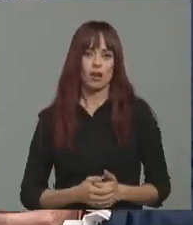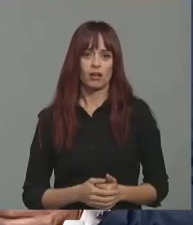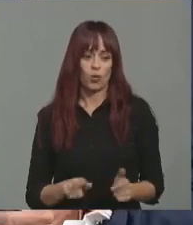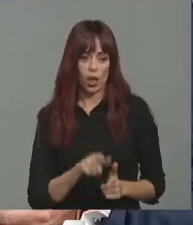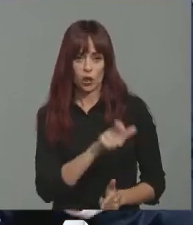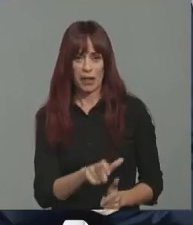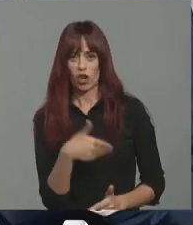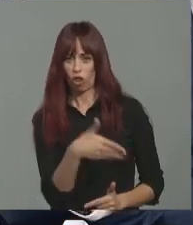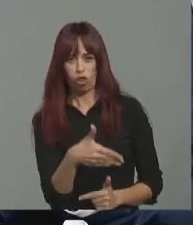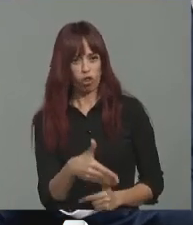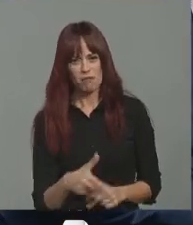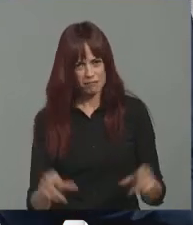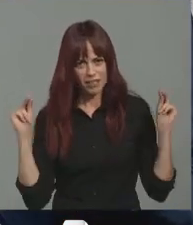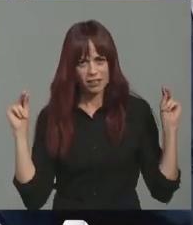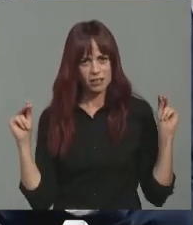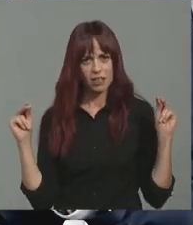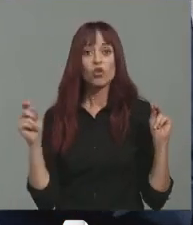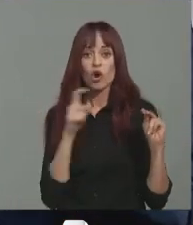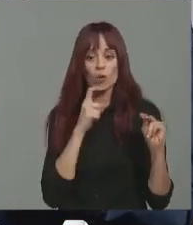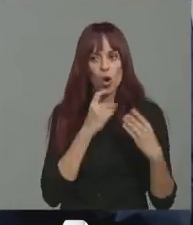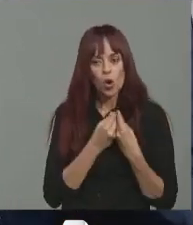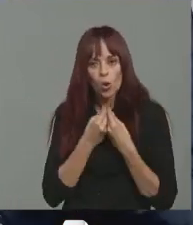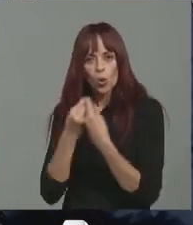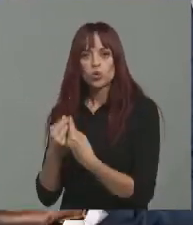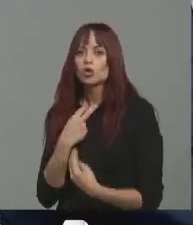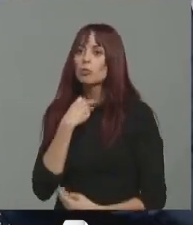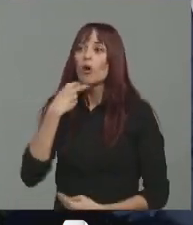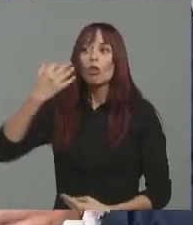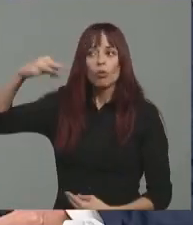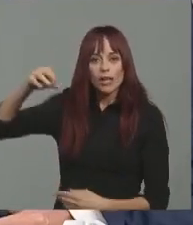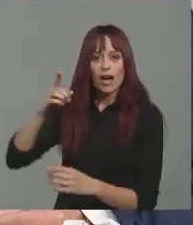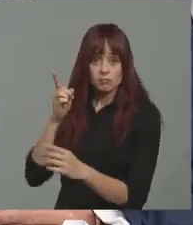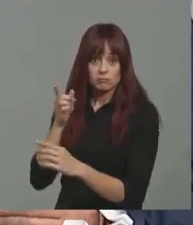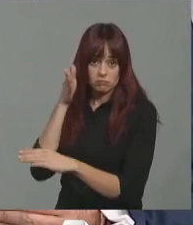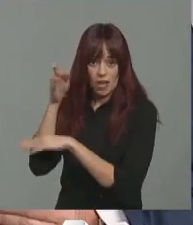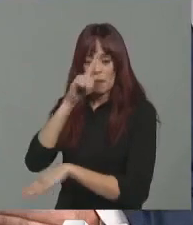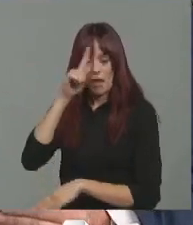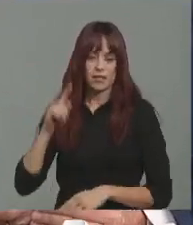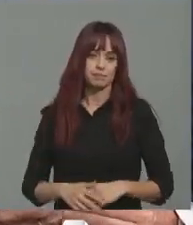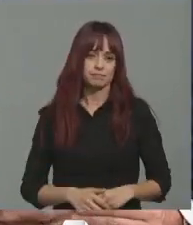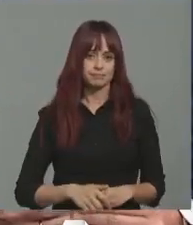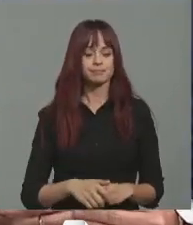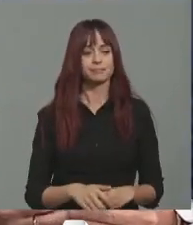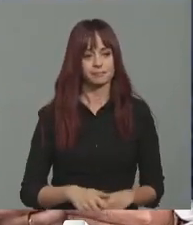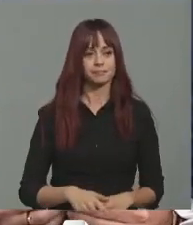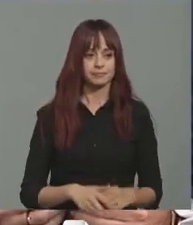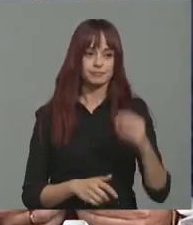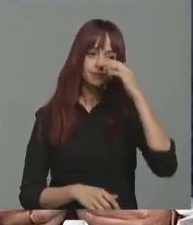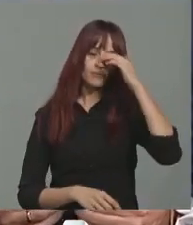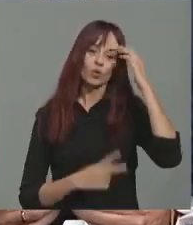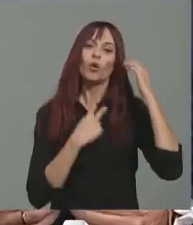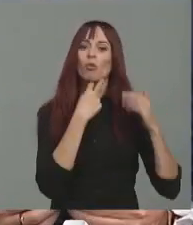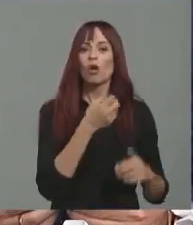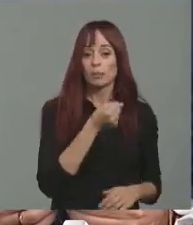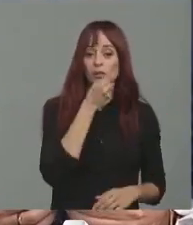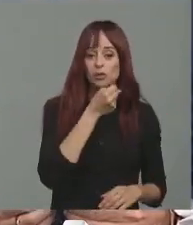ciudadanos de segunda y para eso tenemos que acudir de la mano, con una sola voz ante Madrid. Eso es que estamos pidiendo. Sí, desde luego la voz del Partido Socialista,